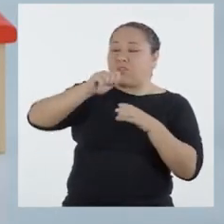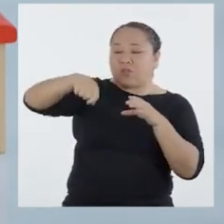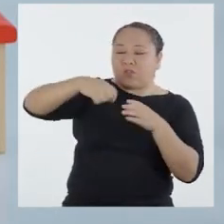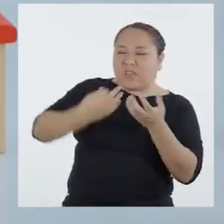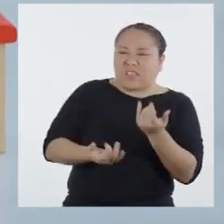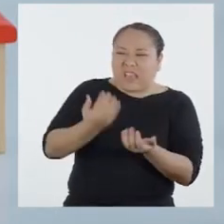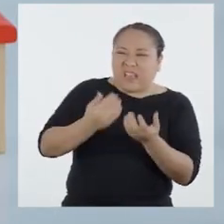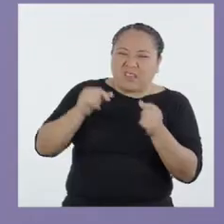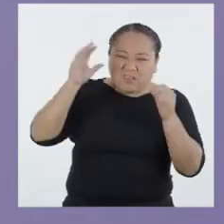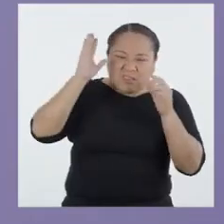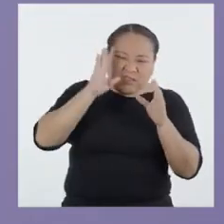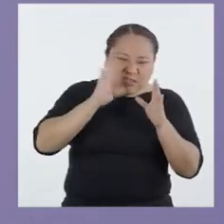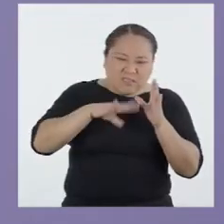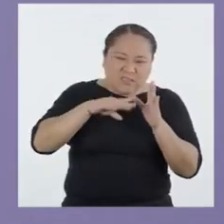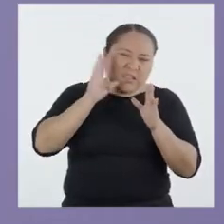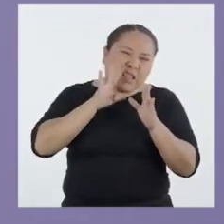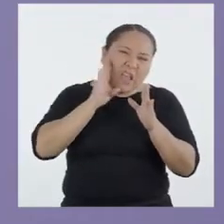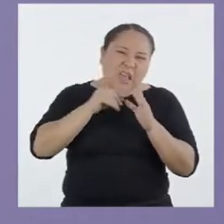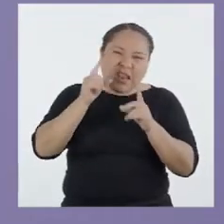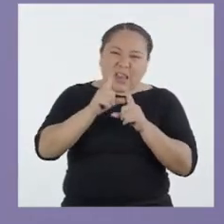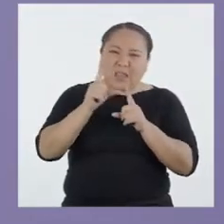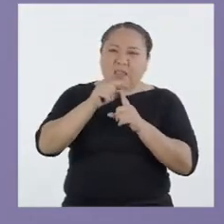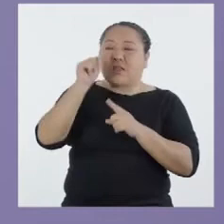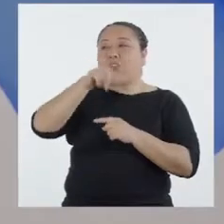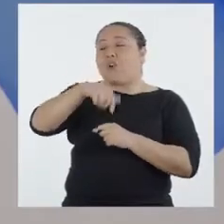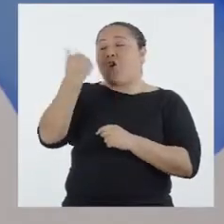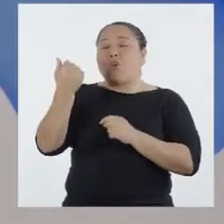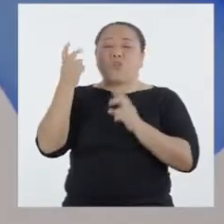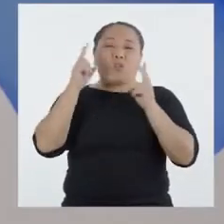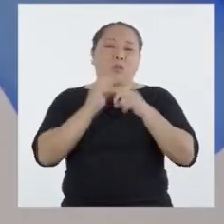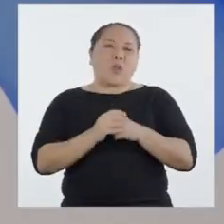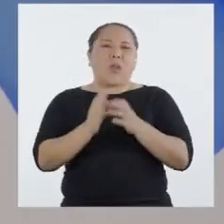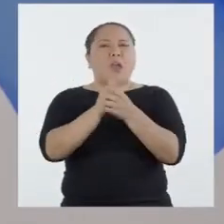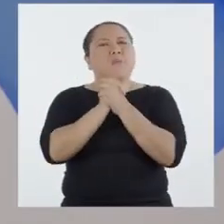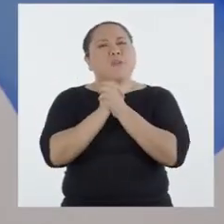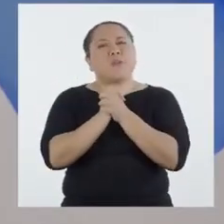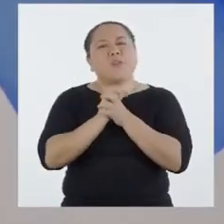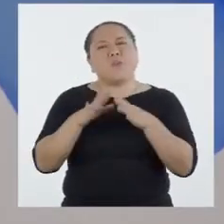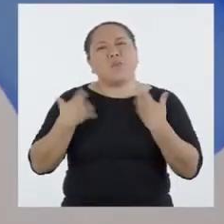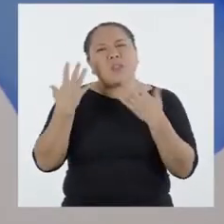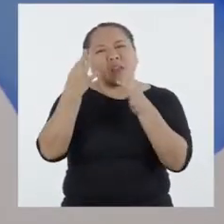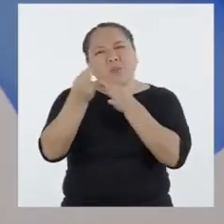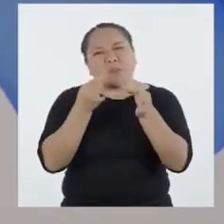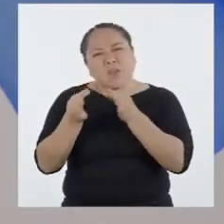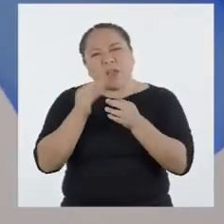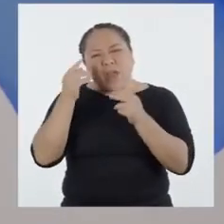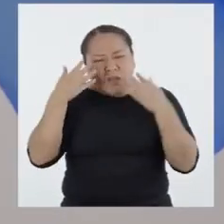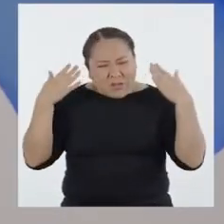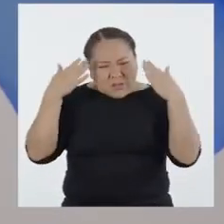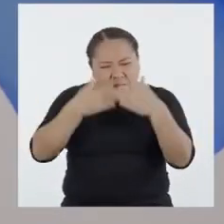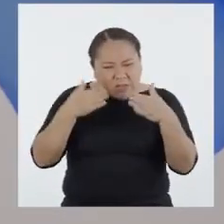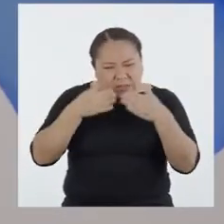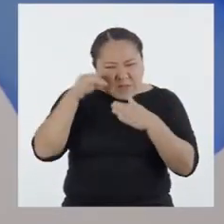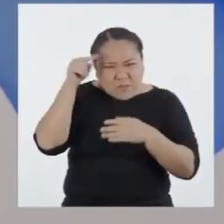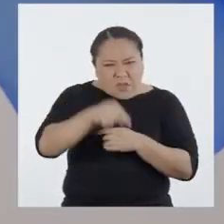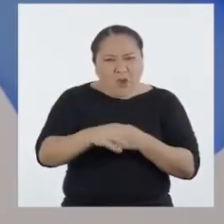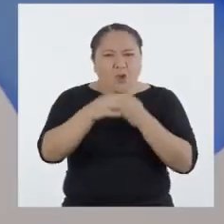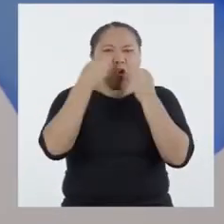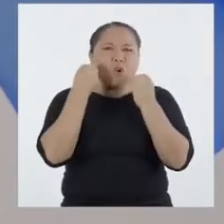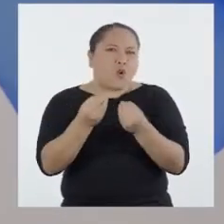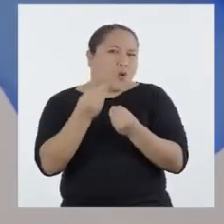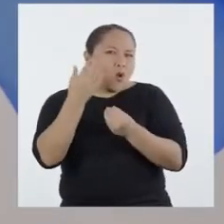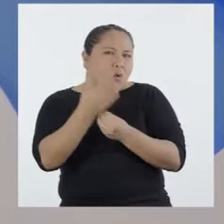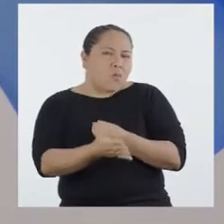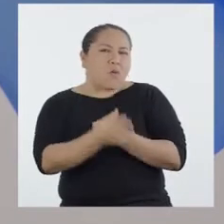te quemen las lentejas. Bueno, eso es otro tema. Amigos, ¿y nos podrían explicar más específicamente